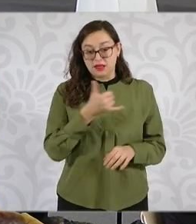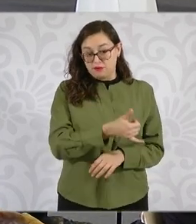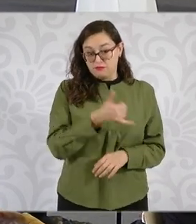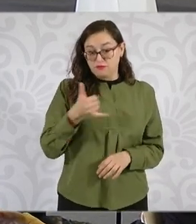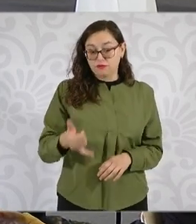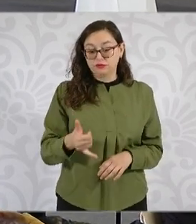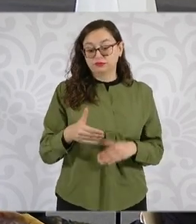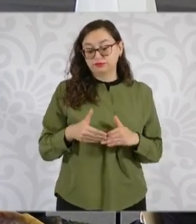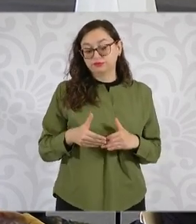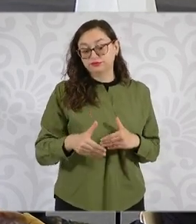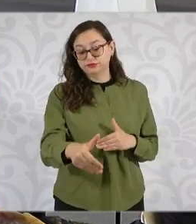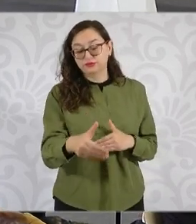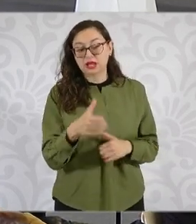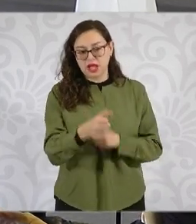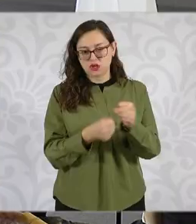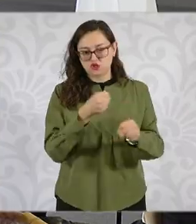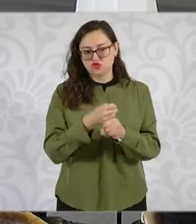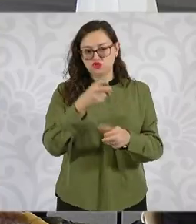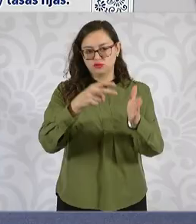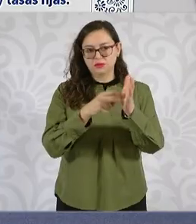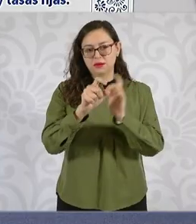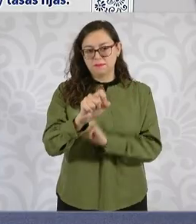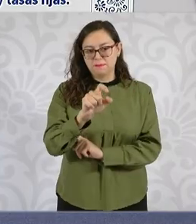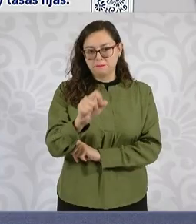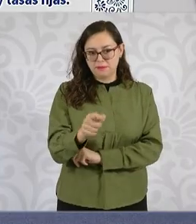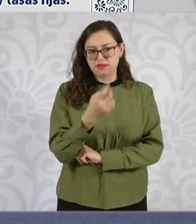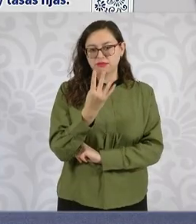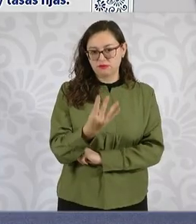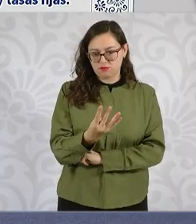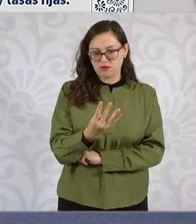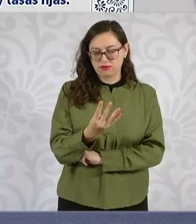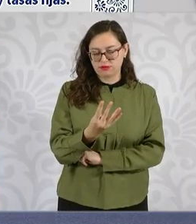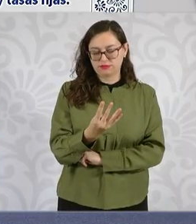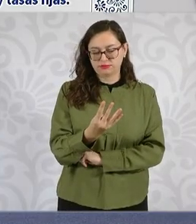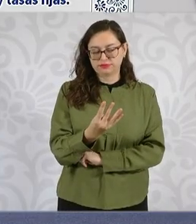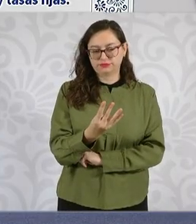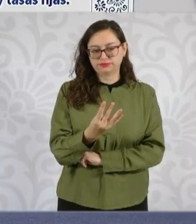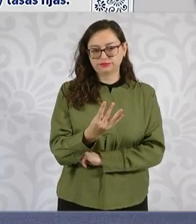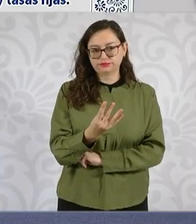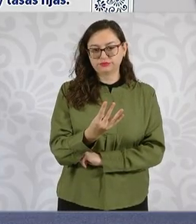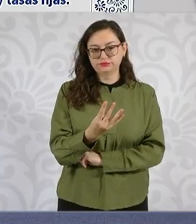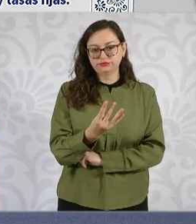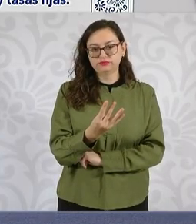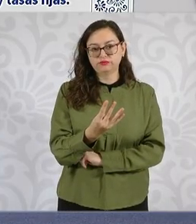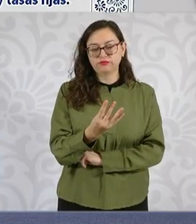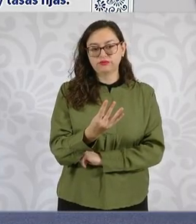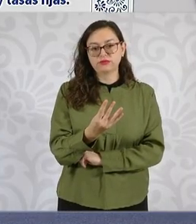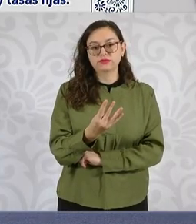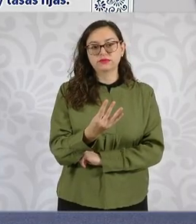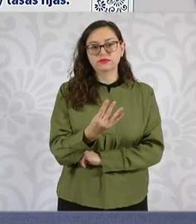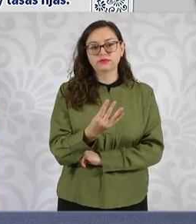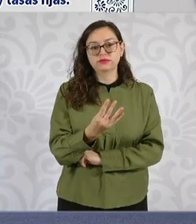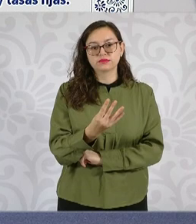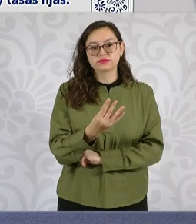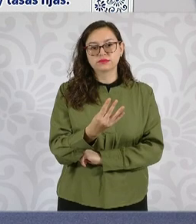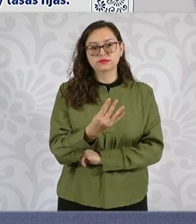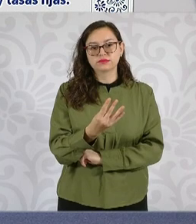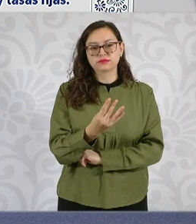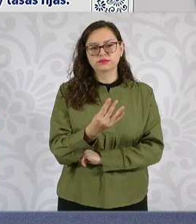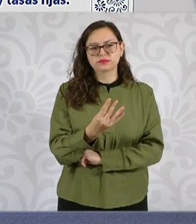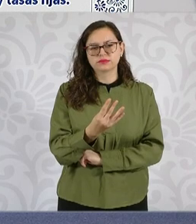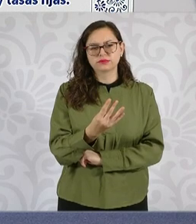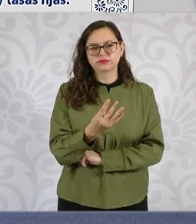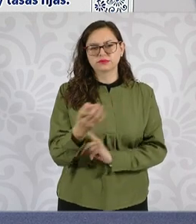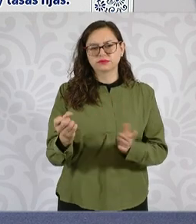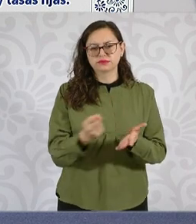para el cierre de este año, que serían créditos a sus derechohabientes